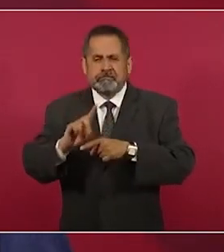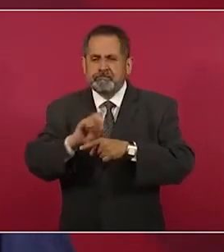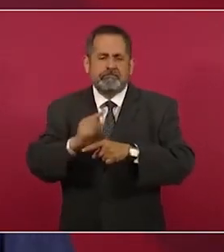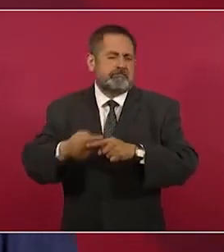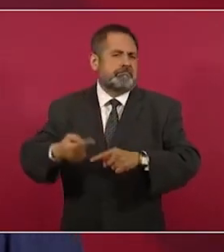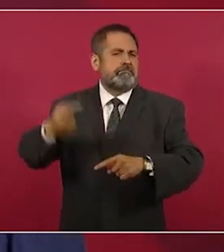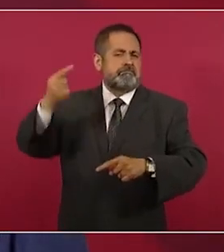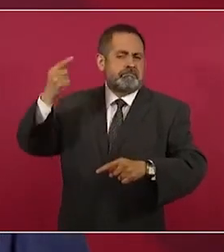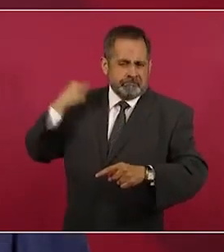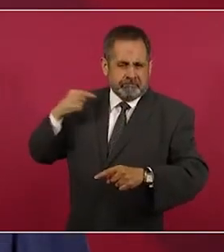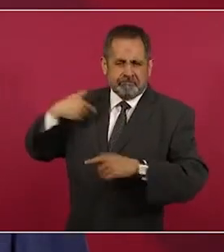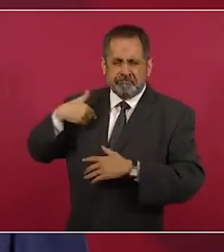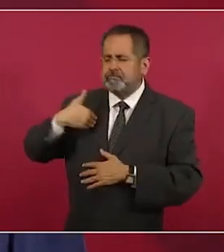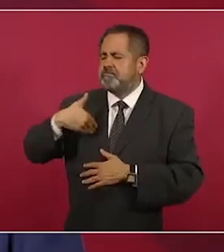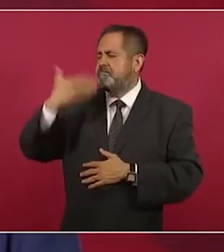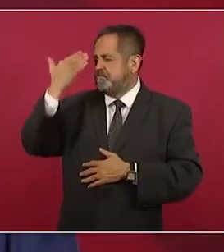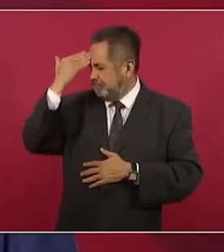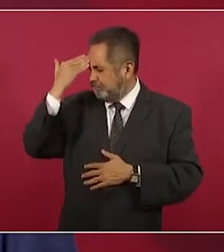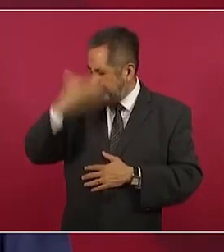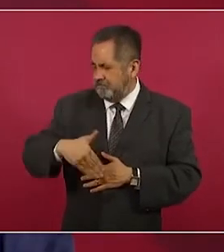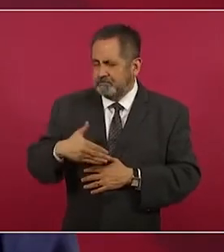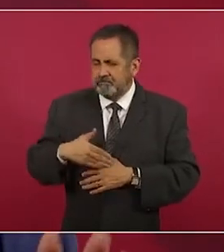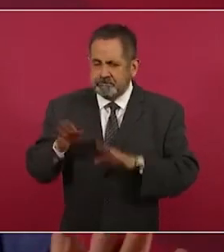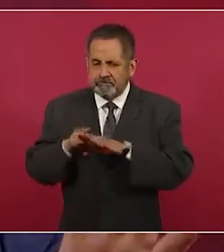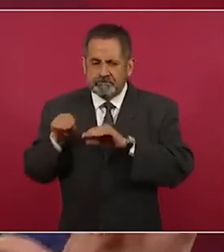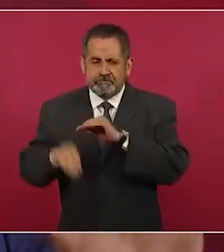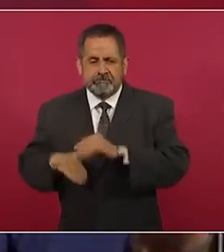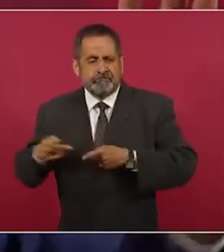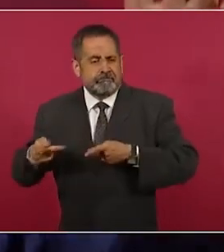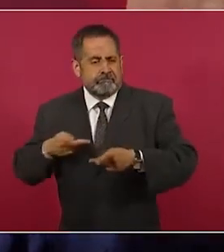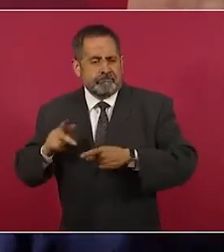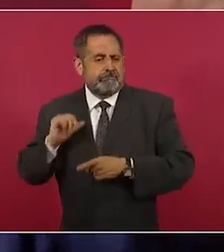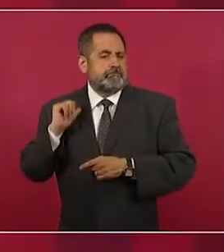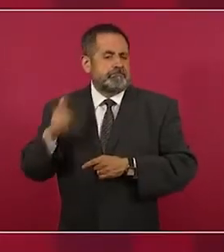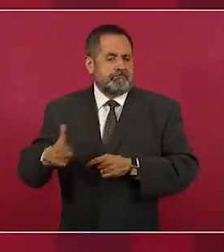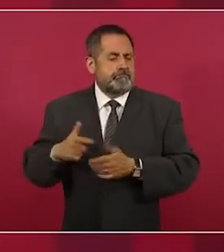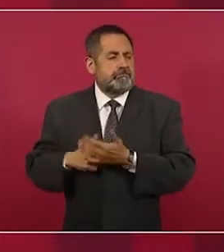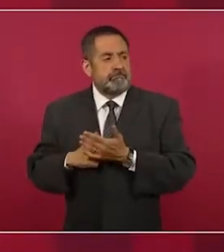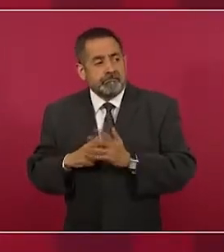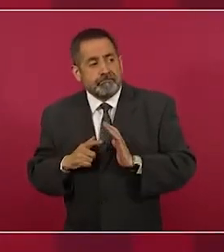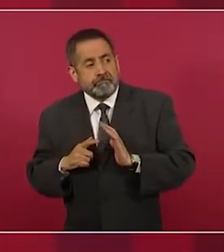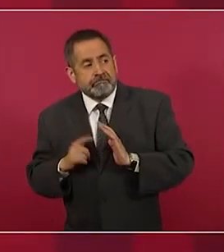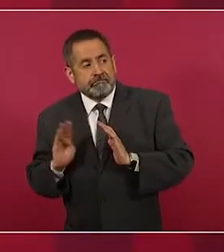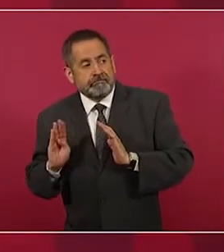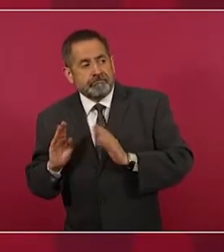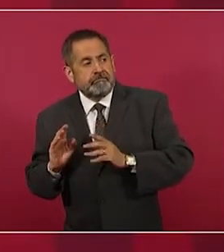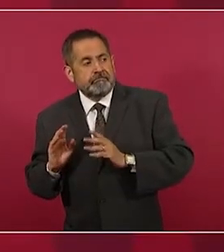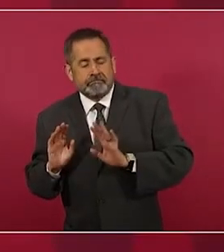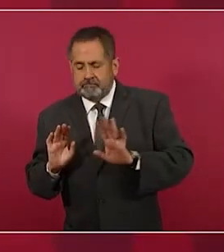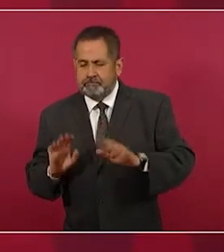de cómo íbamos a enfrentar el problema